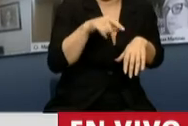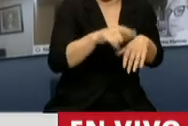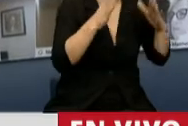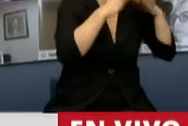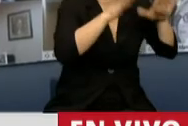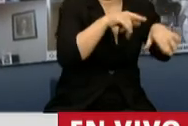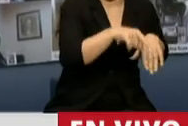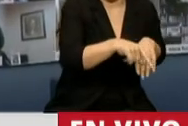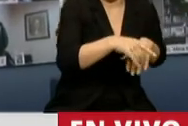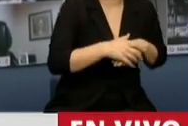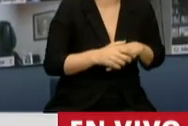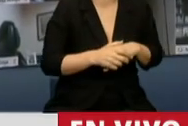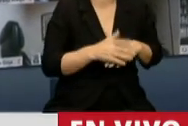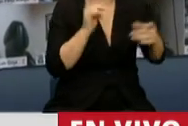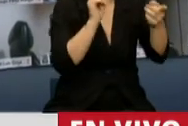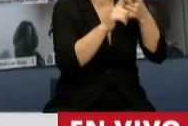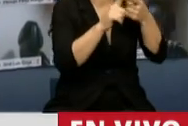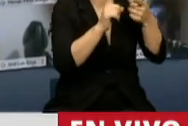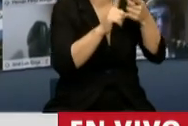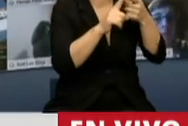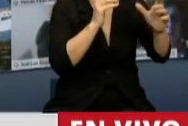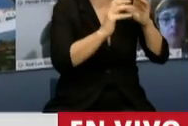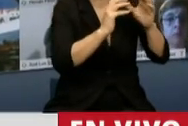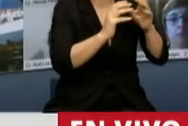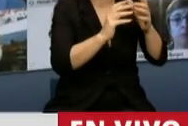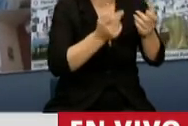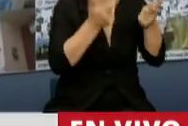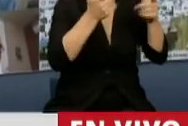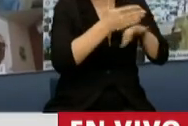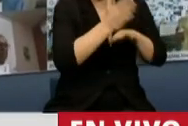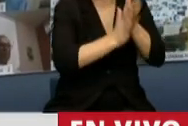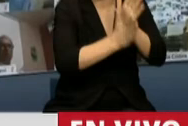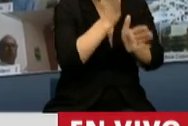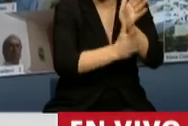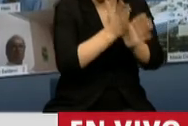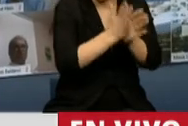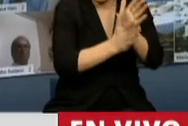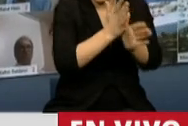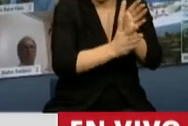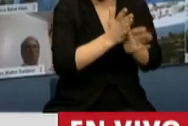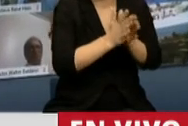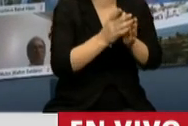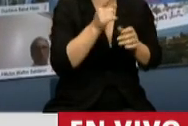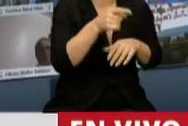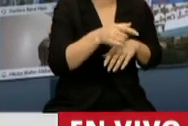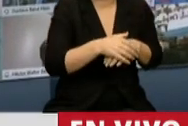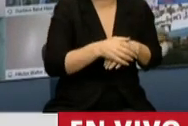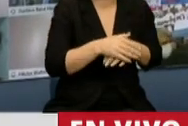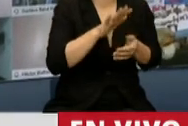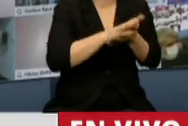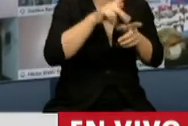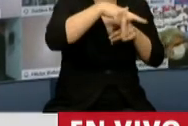optimización de las vías de comunicación inmediatas, accesibles y gratuitas, disponibles por el uso de interfaces de